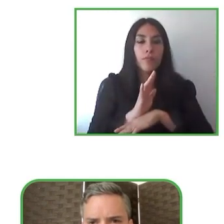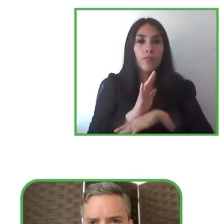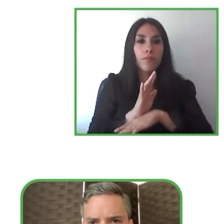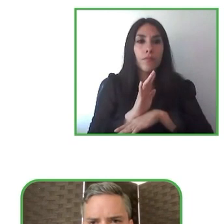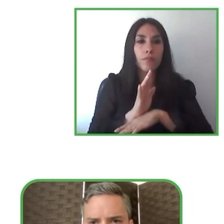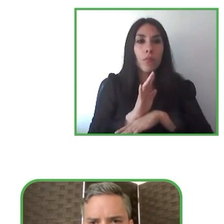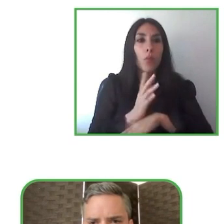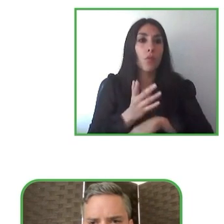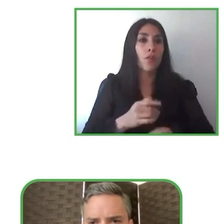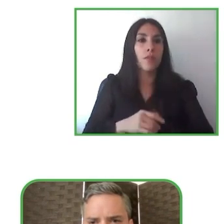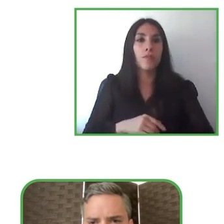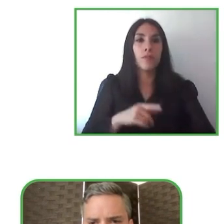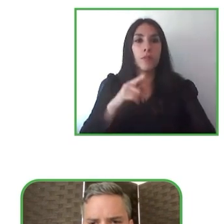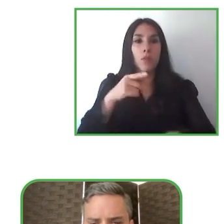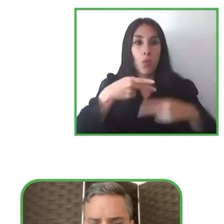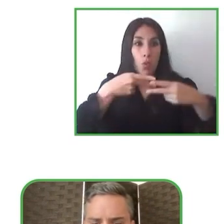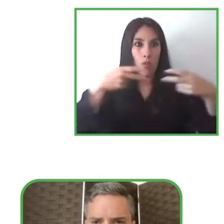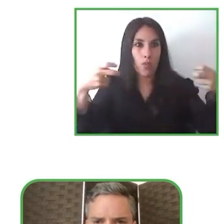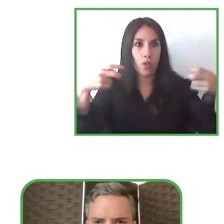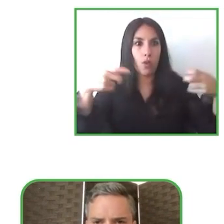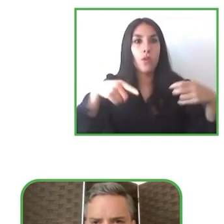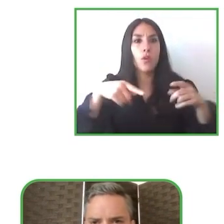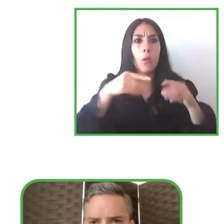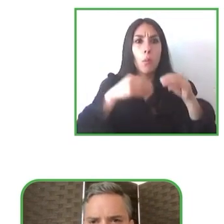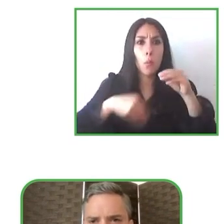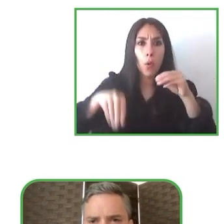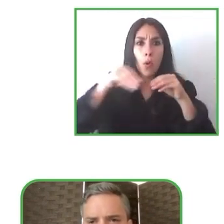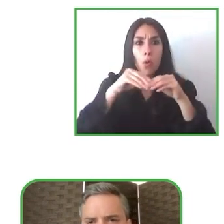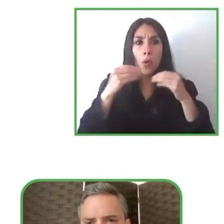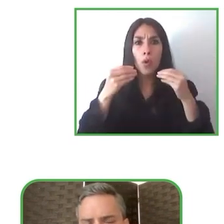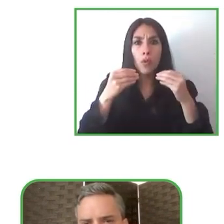masificar el uso de Subreader de la aplicación Subreader